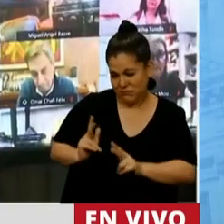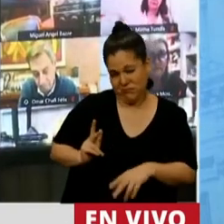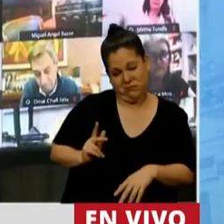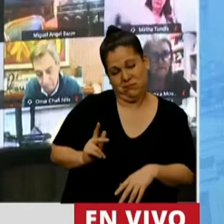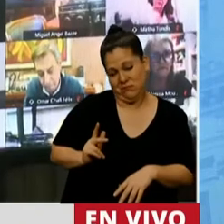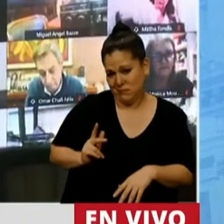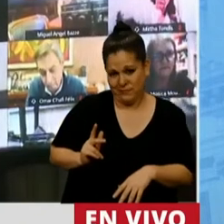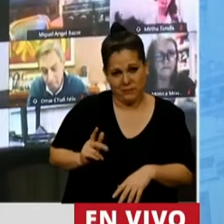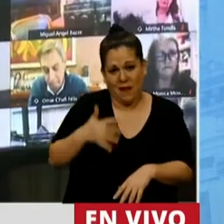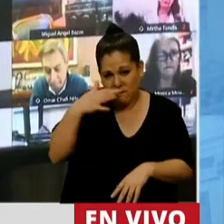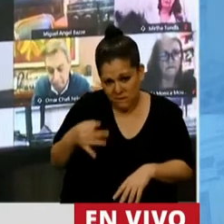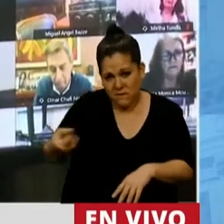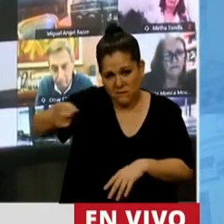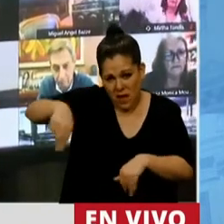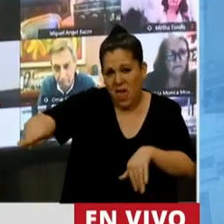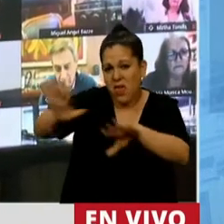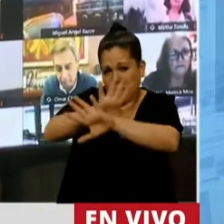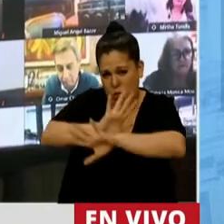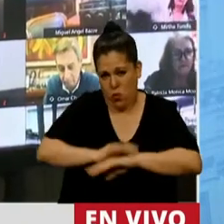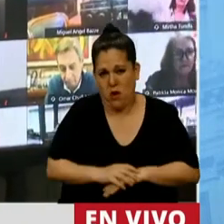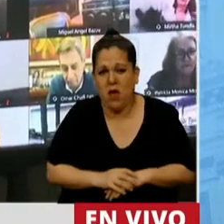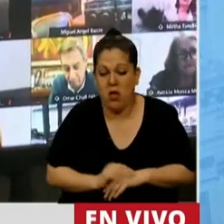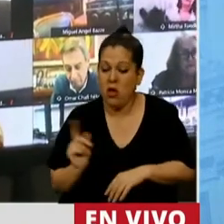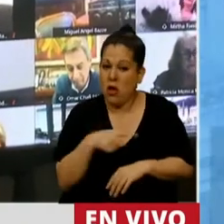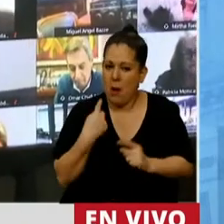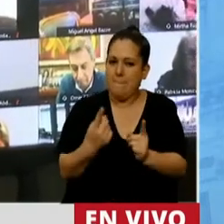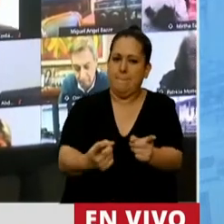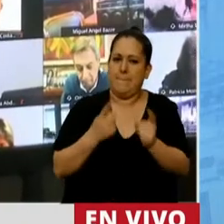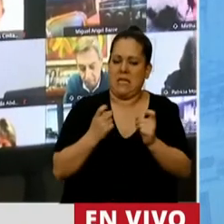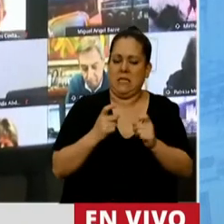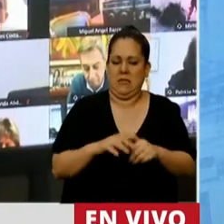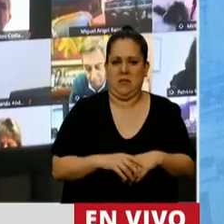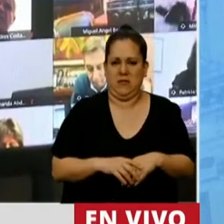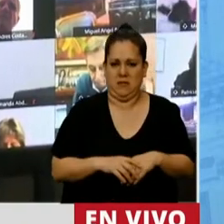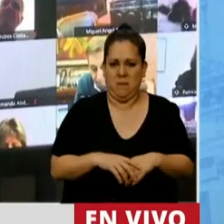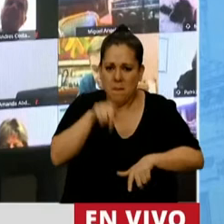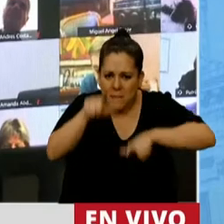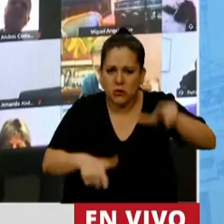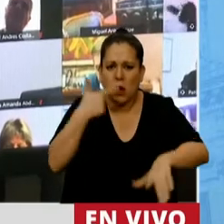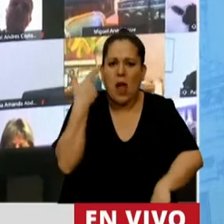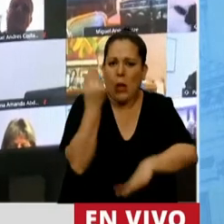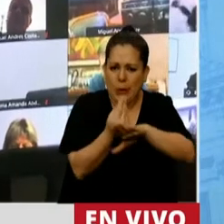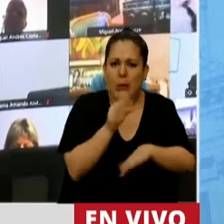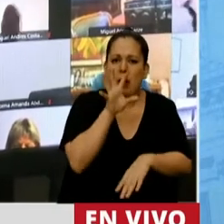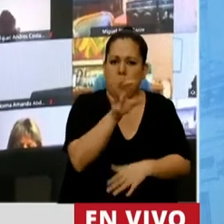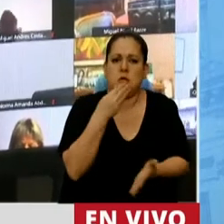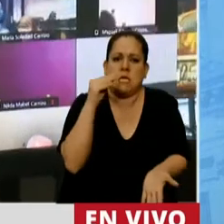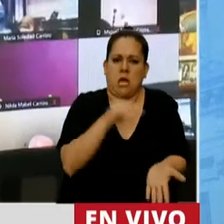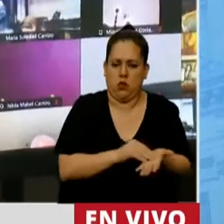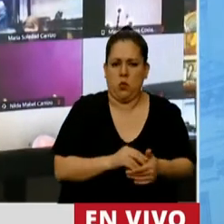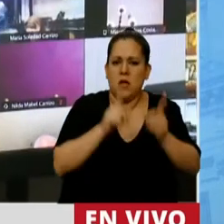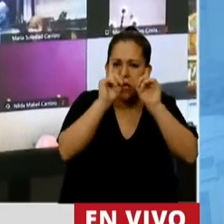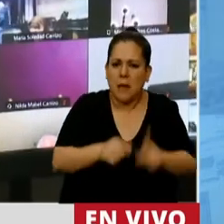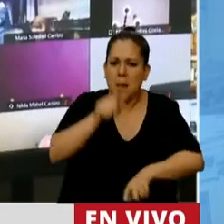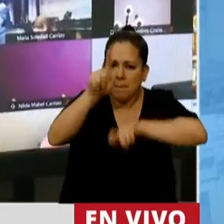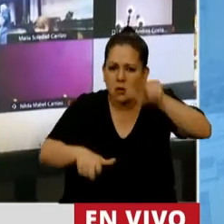que es una necesidad de los chubutenses y de todos aquellos que habitamos en el sur argentino,